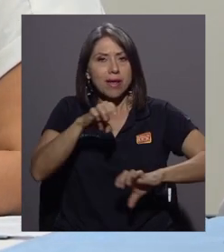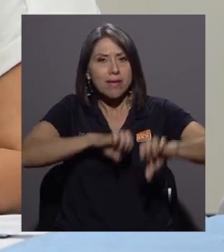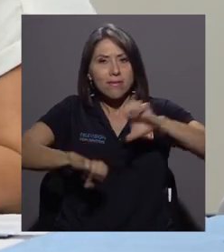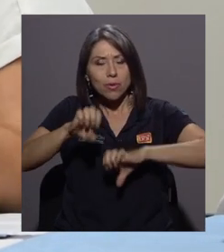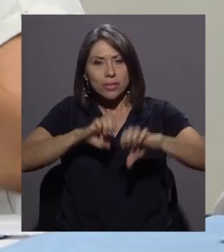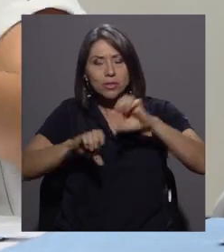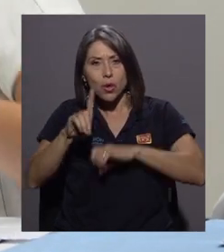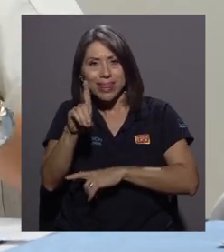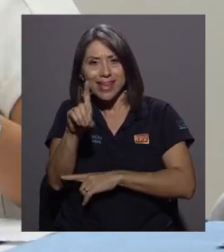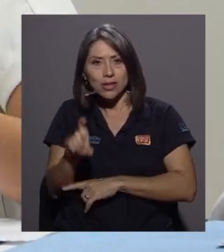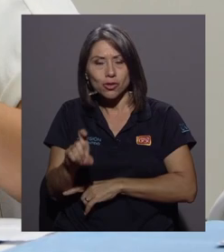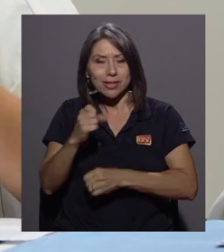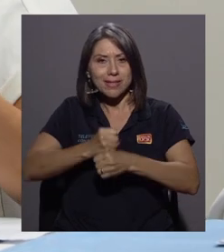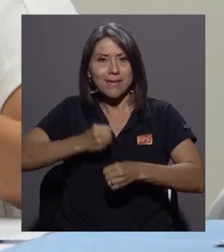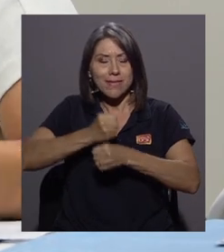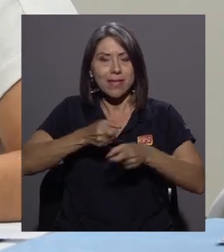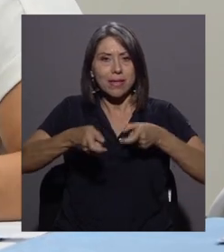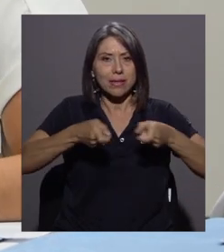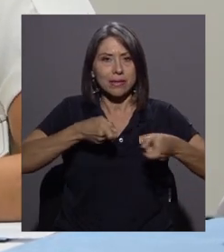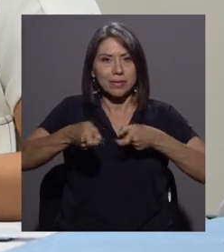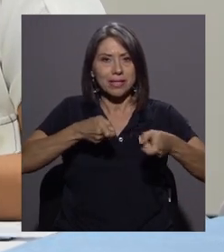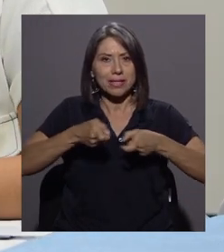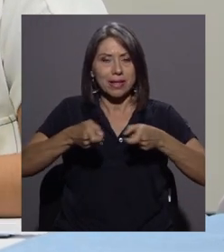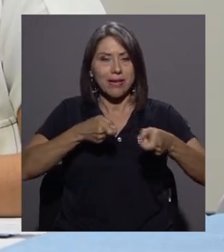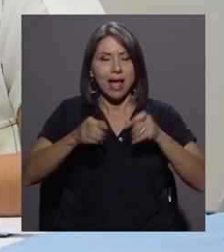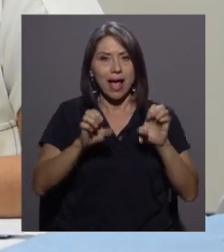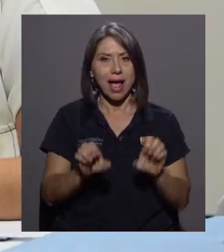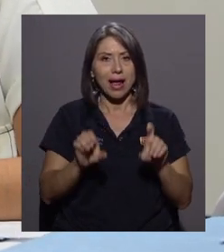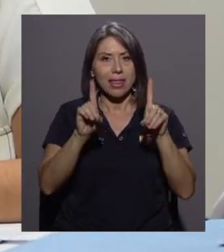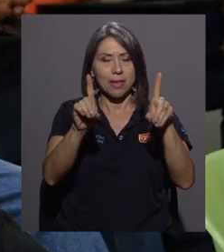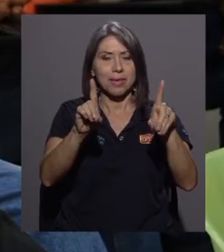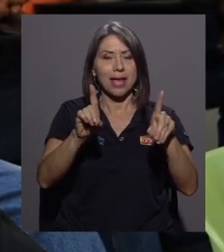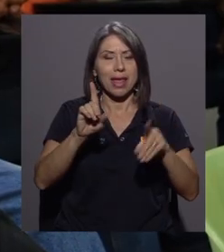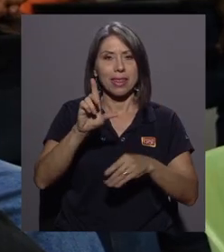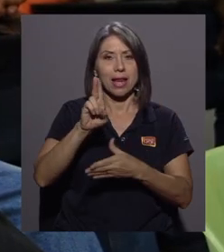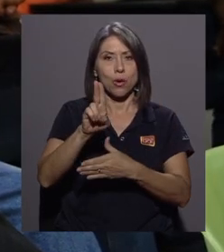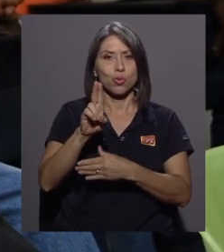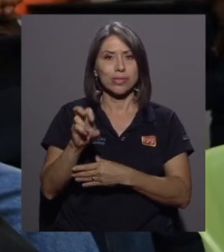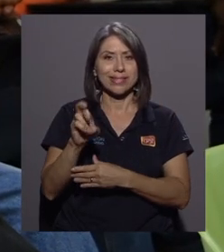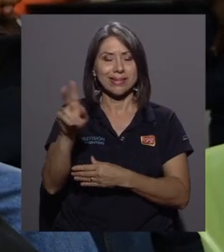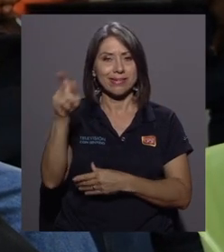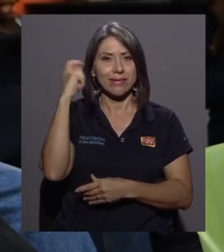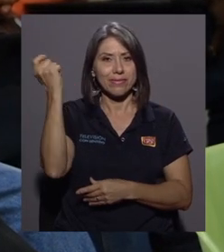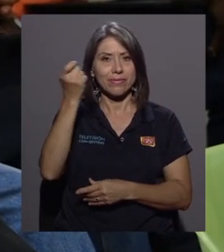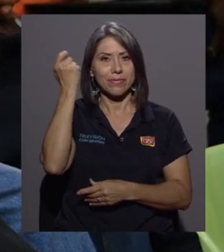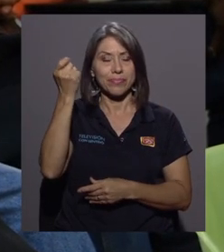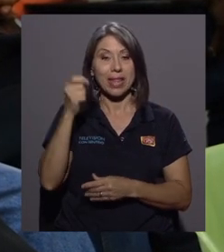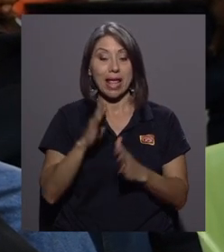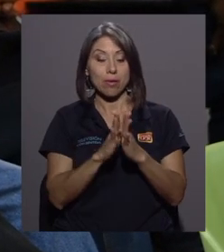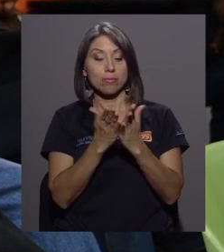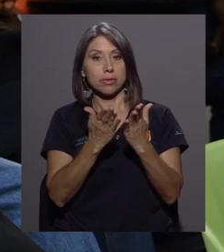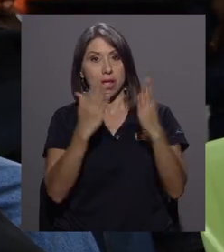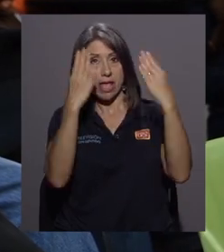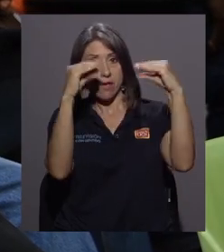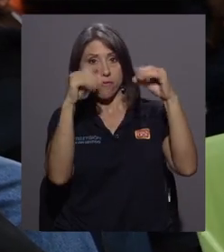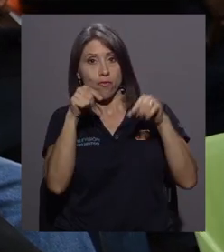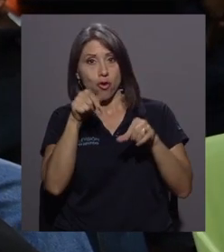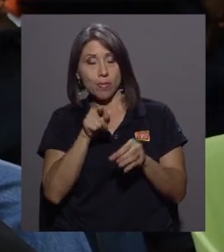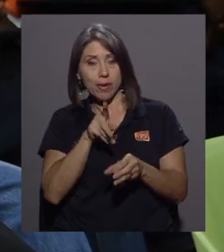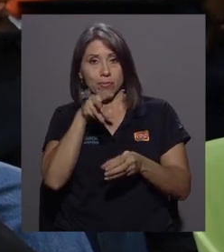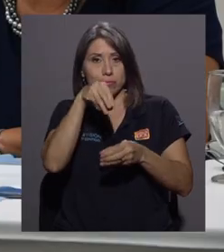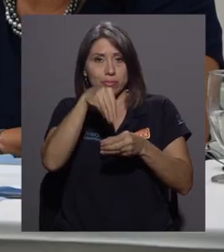diagnóstica de la gestión administrativa académica de la sede. El informe incluye una valoración de